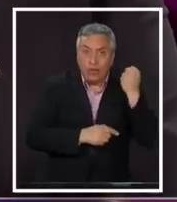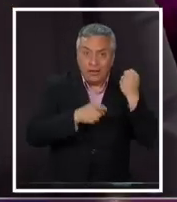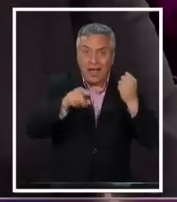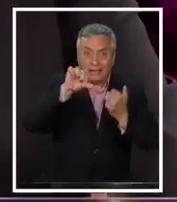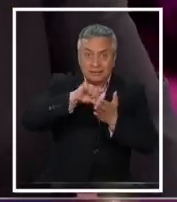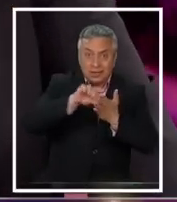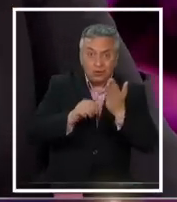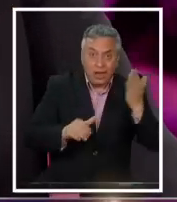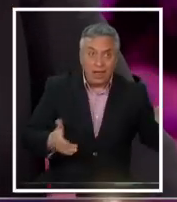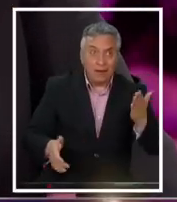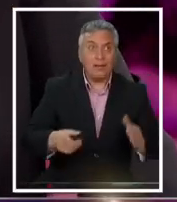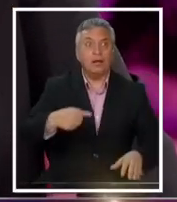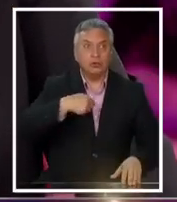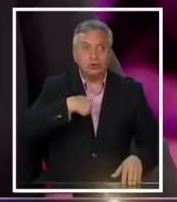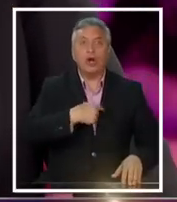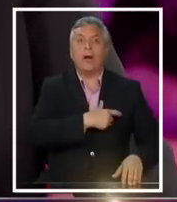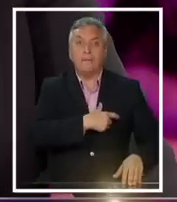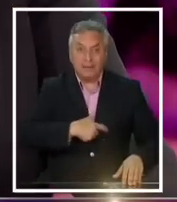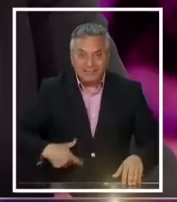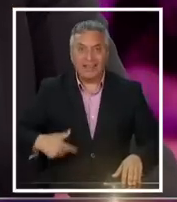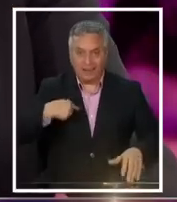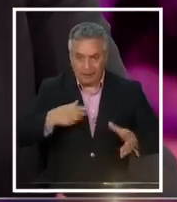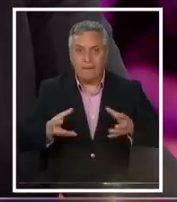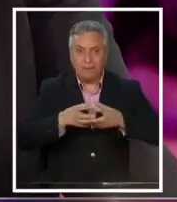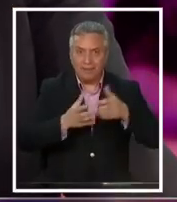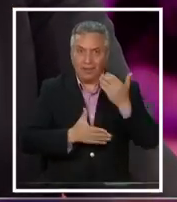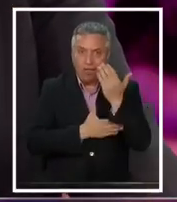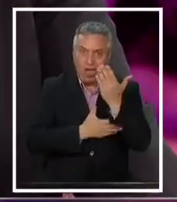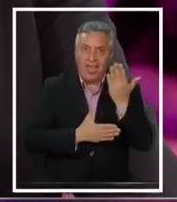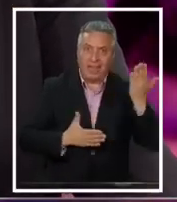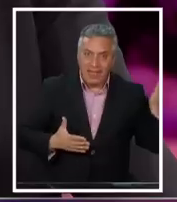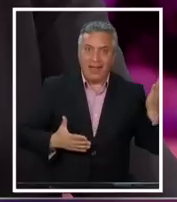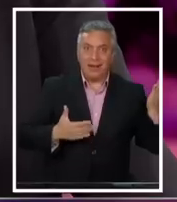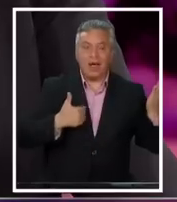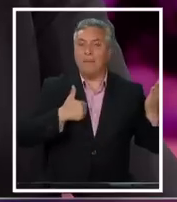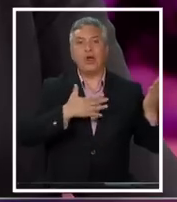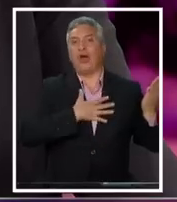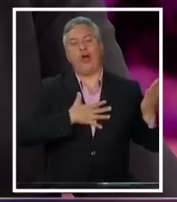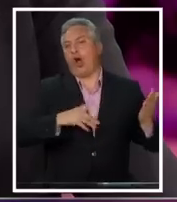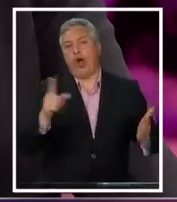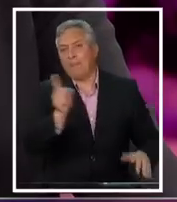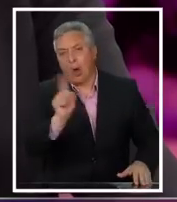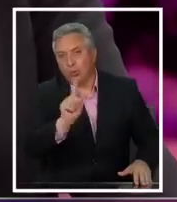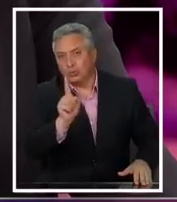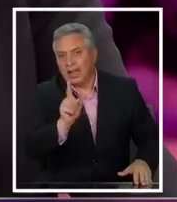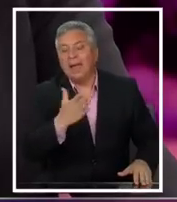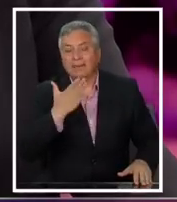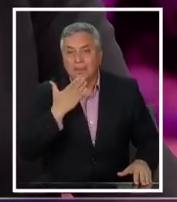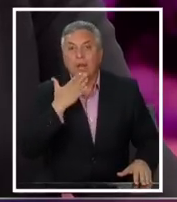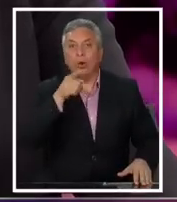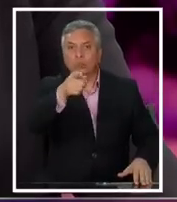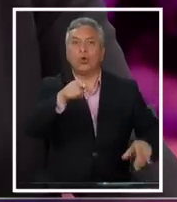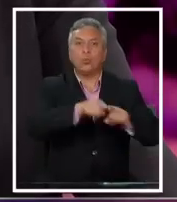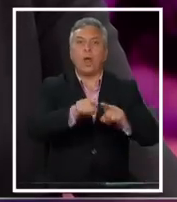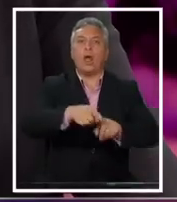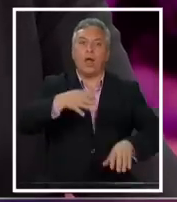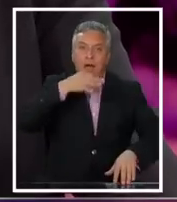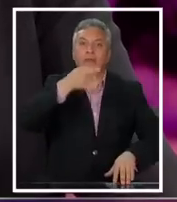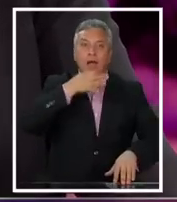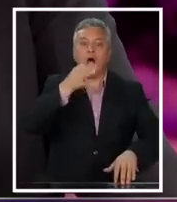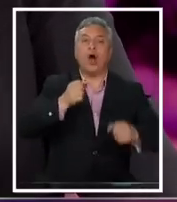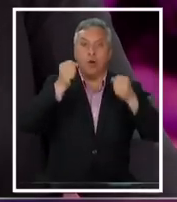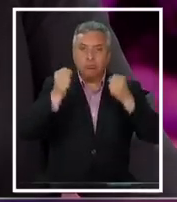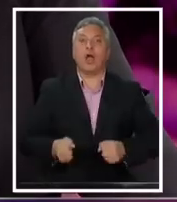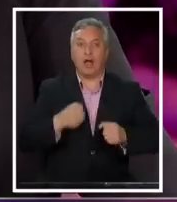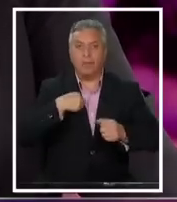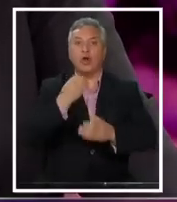Yo soy presidenta de un partido de izquierda. Me siento muy orgullosa de eso. Pero no me gusta tampoco que aquí se diga que vamos a poder